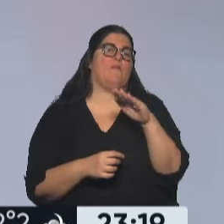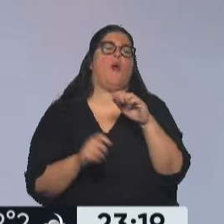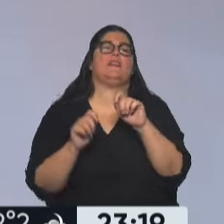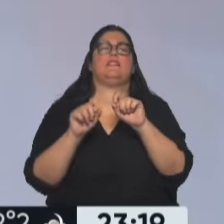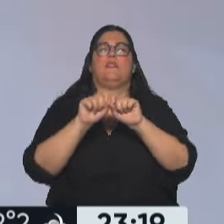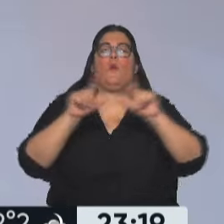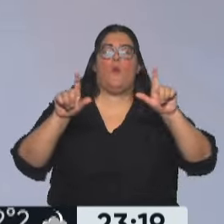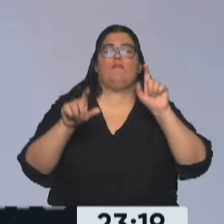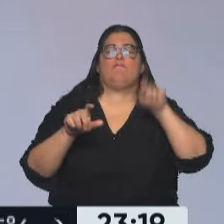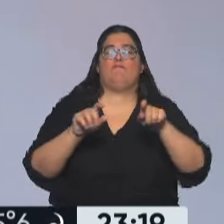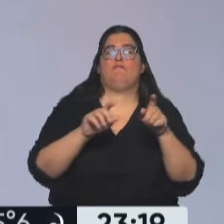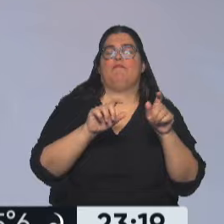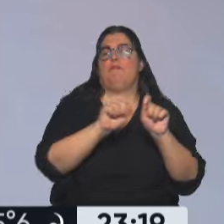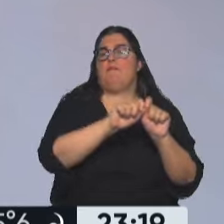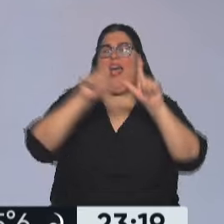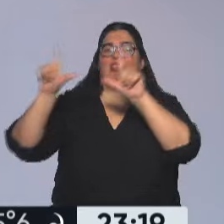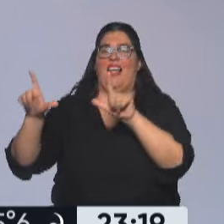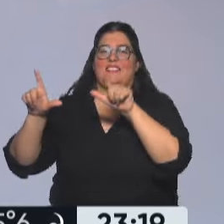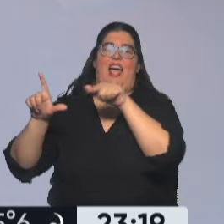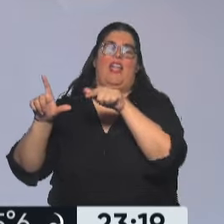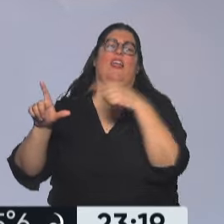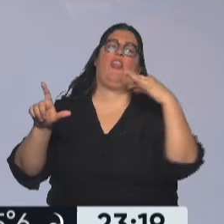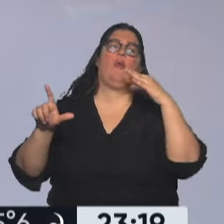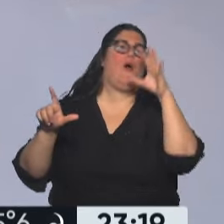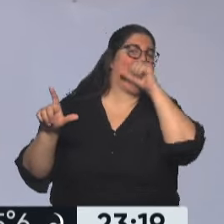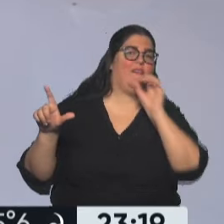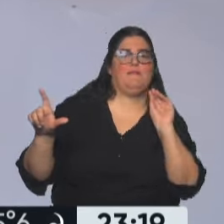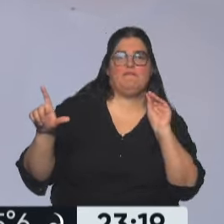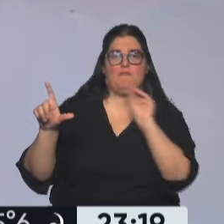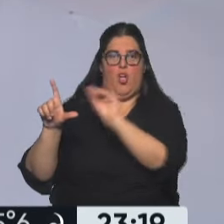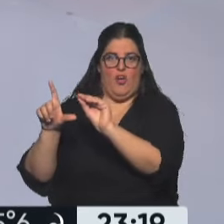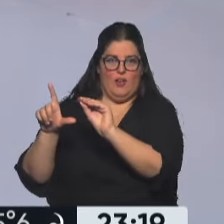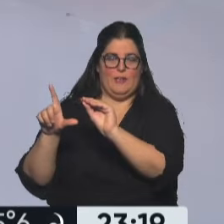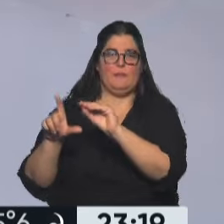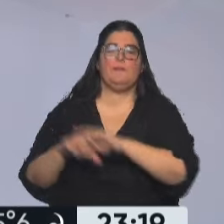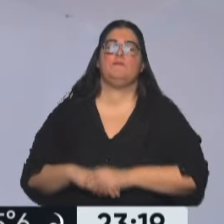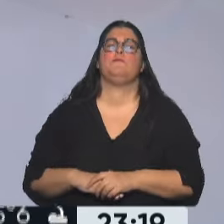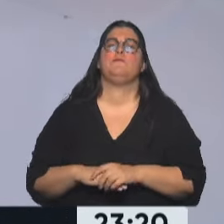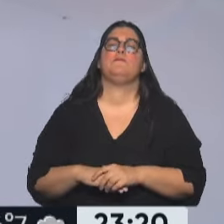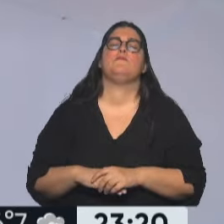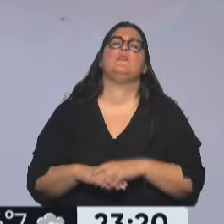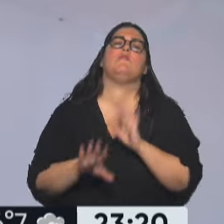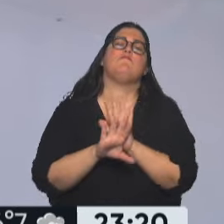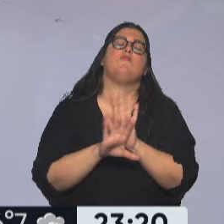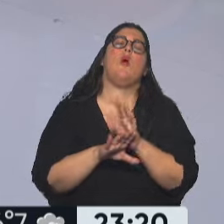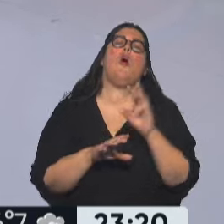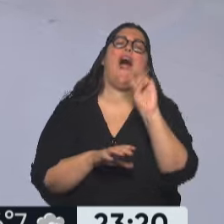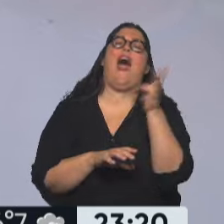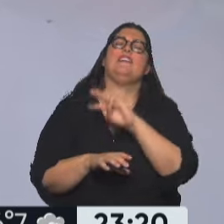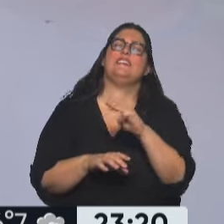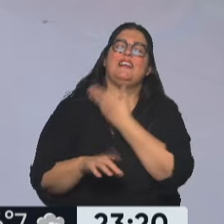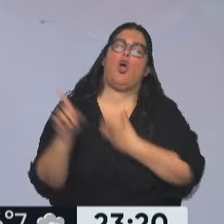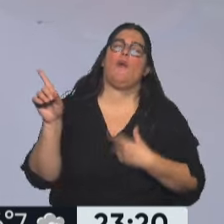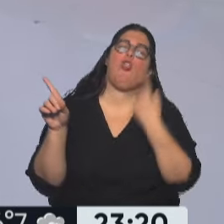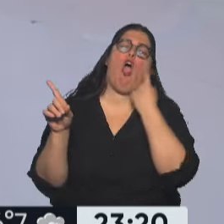paso número cuatro, que es cargar ese código de validación. Esto habla de la seguridad que quiere tener el gobierno